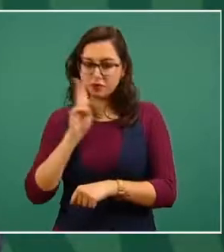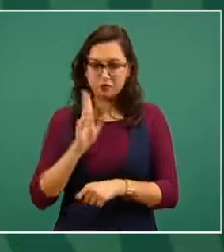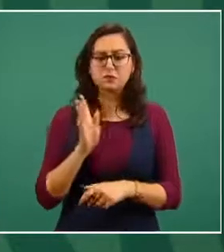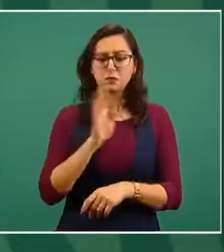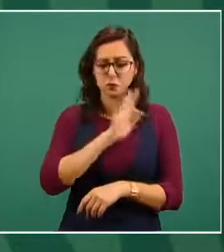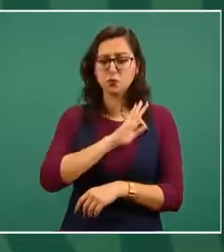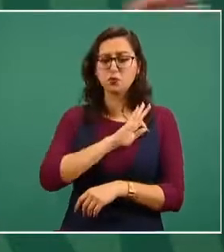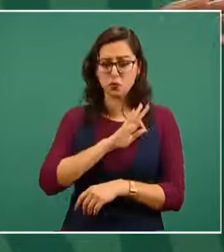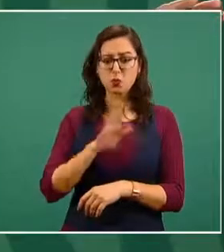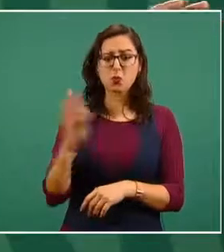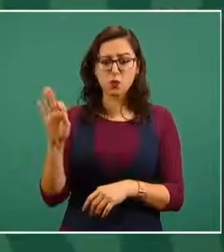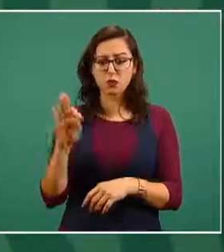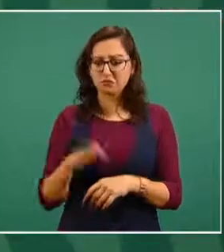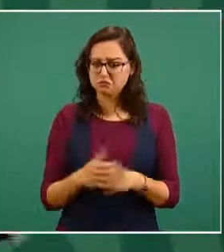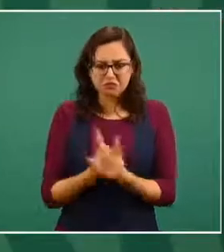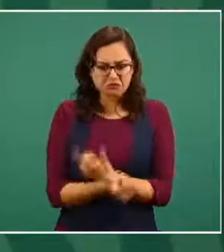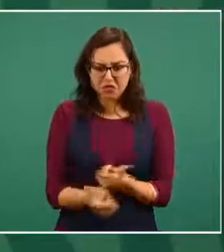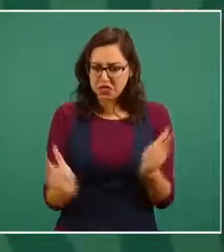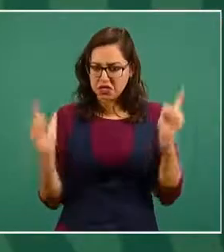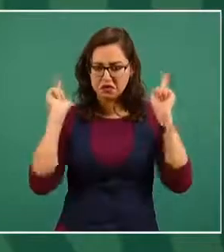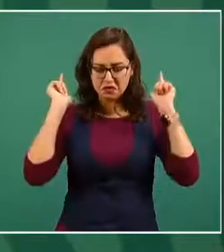por quien lo desee